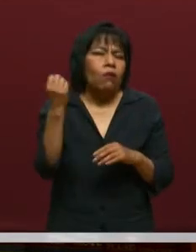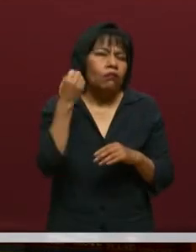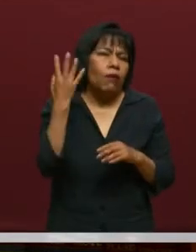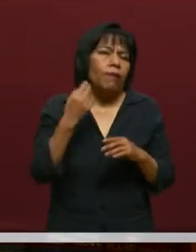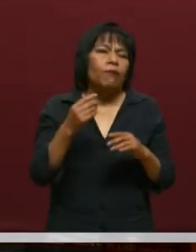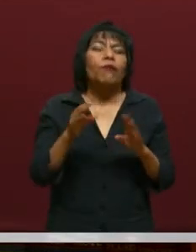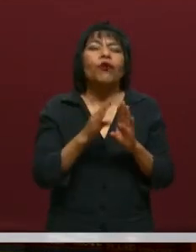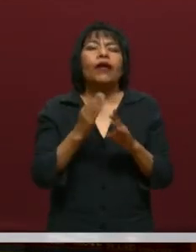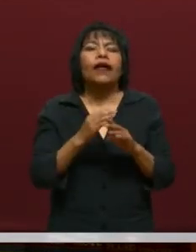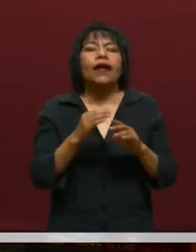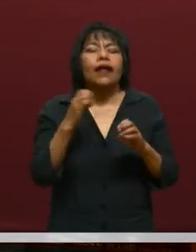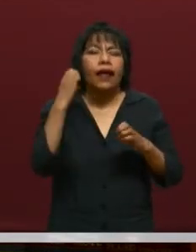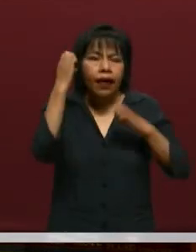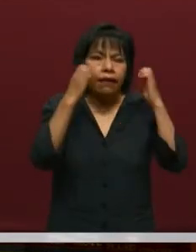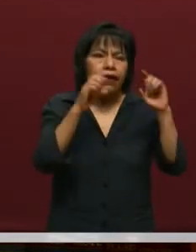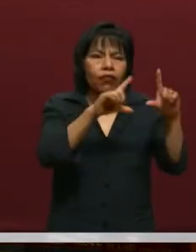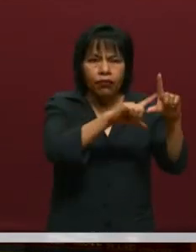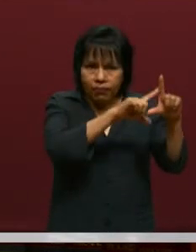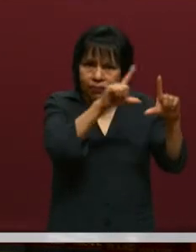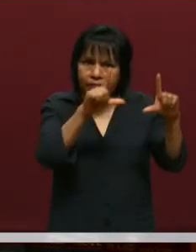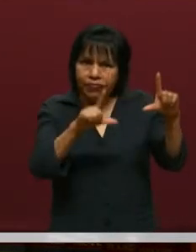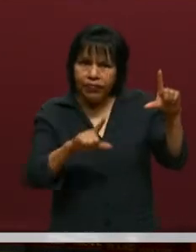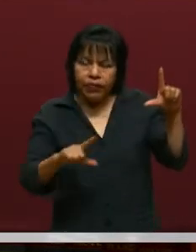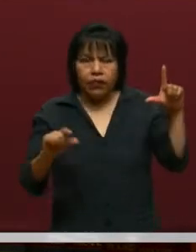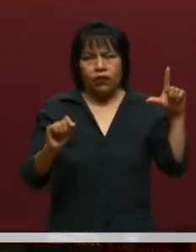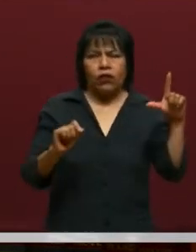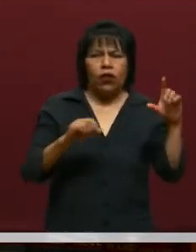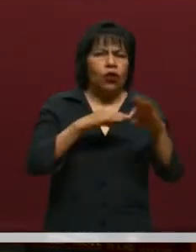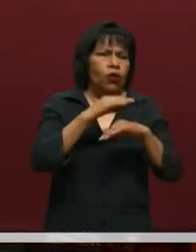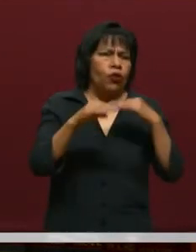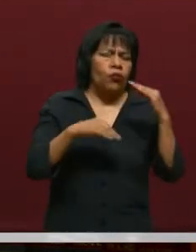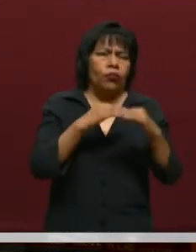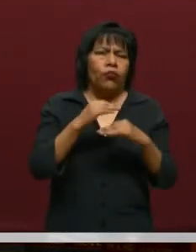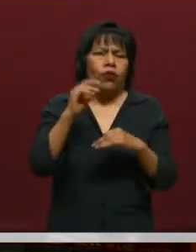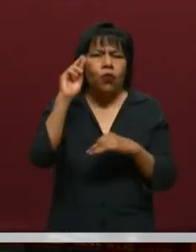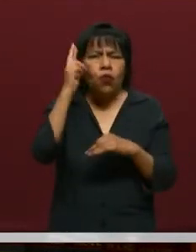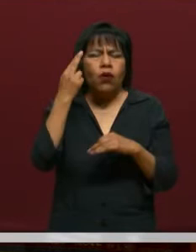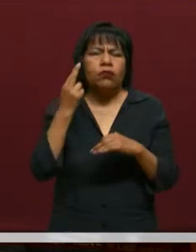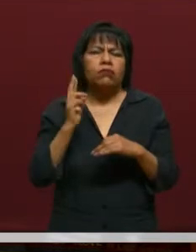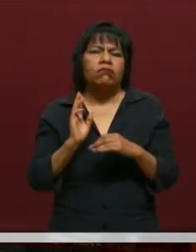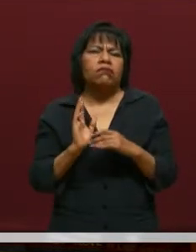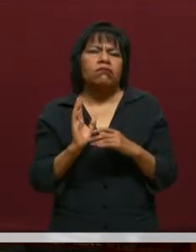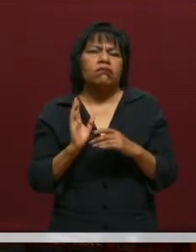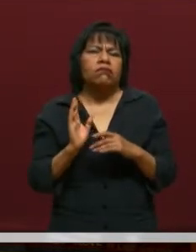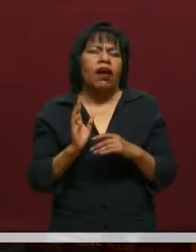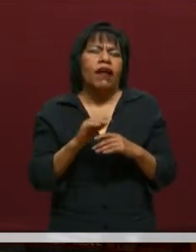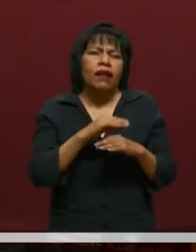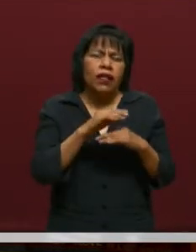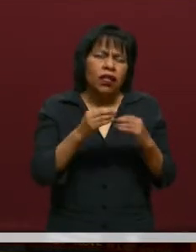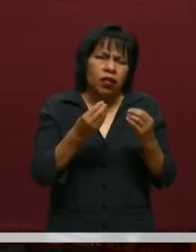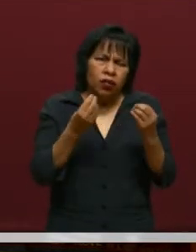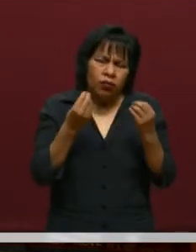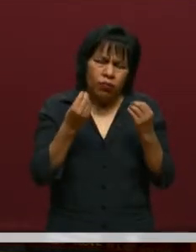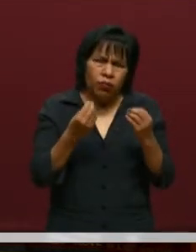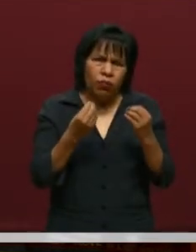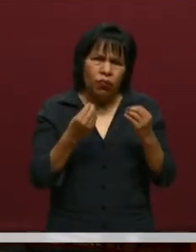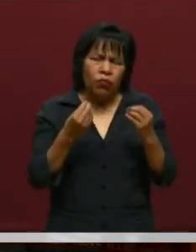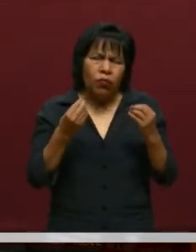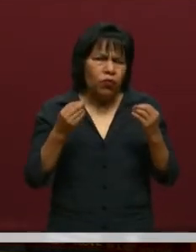evento nacional, es un evento que estamos realizando con todas las universidades del país, con una gran cantidad de